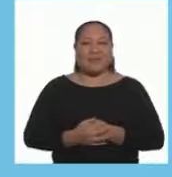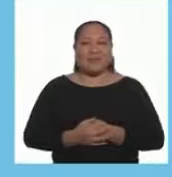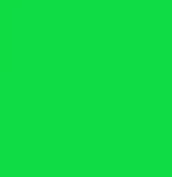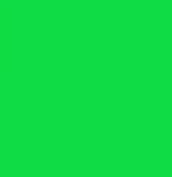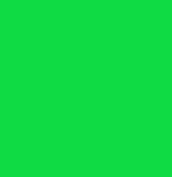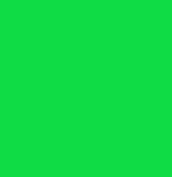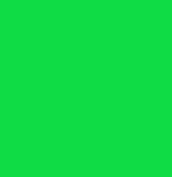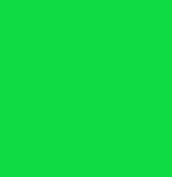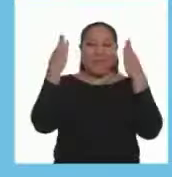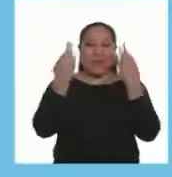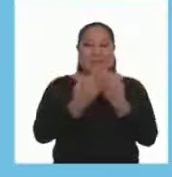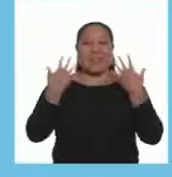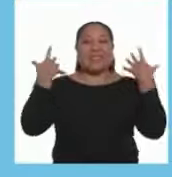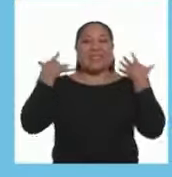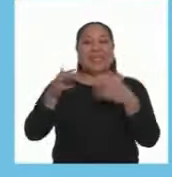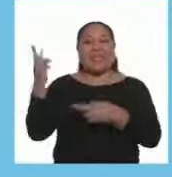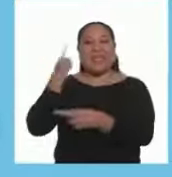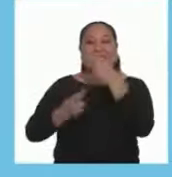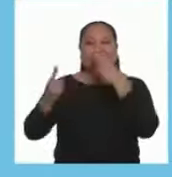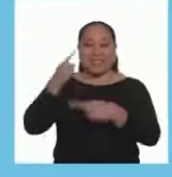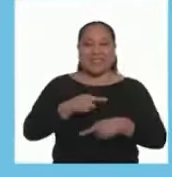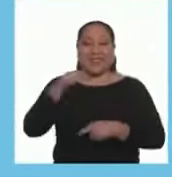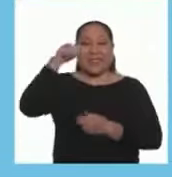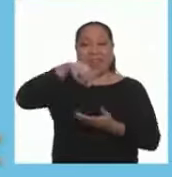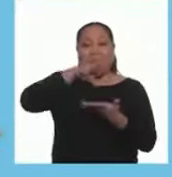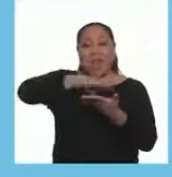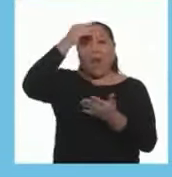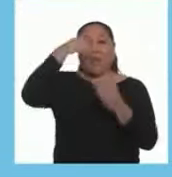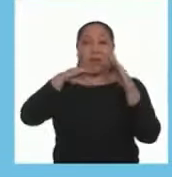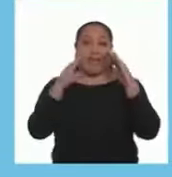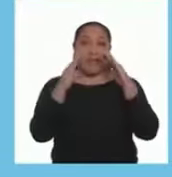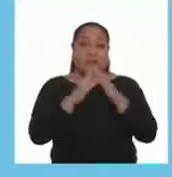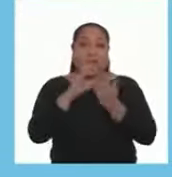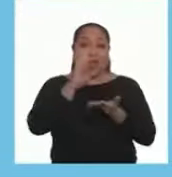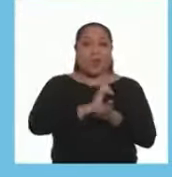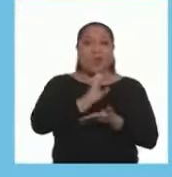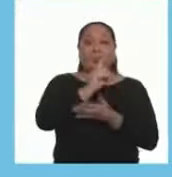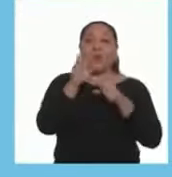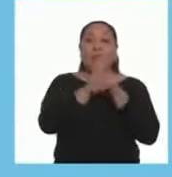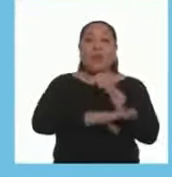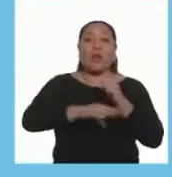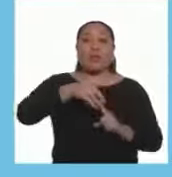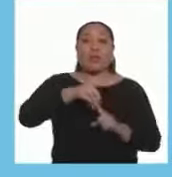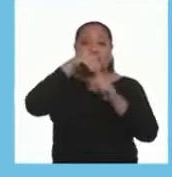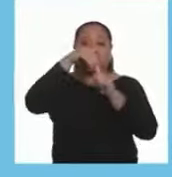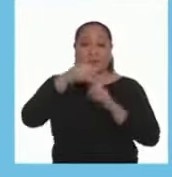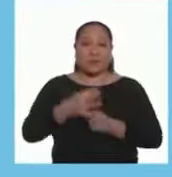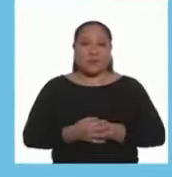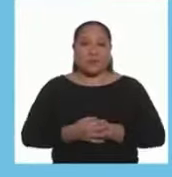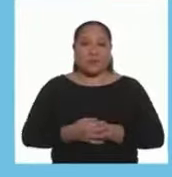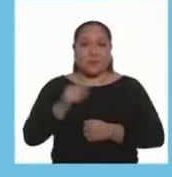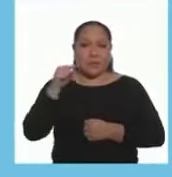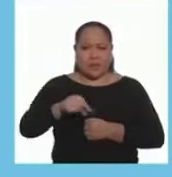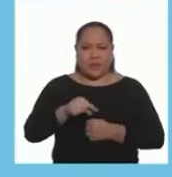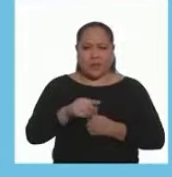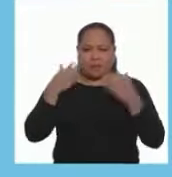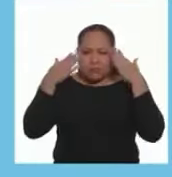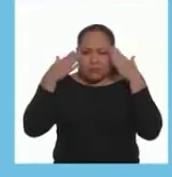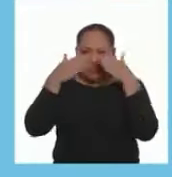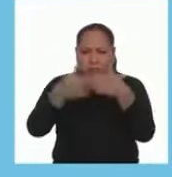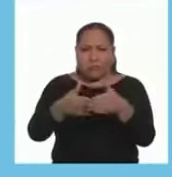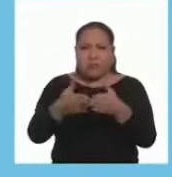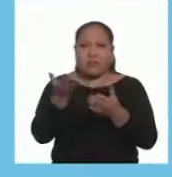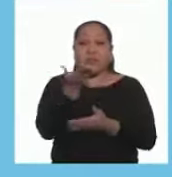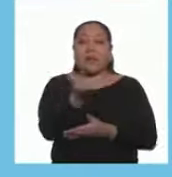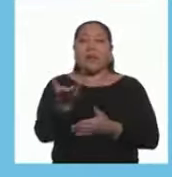Ya volvemos Hola familias Ya estamos De regreso En Aprendo en Casa Educación Básica Especial